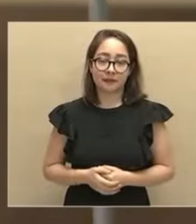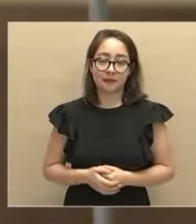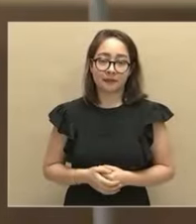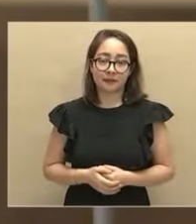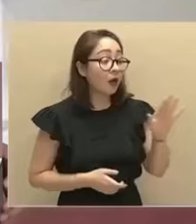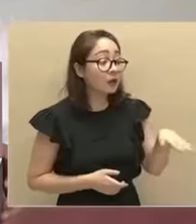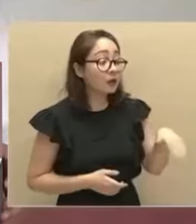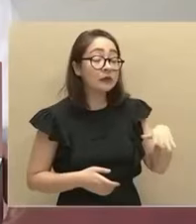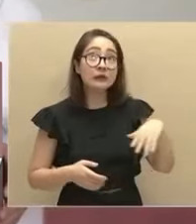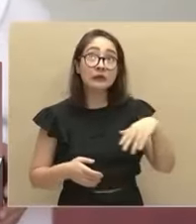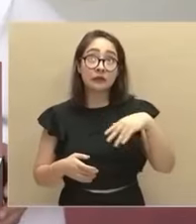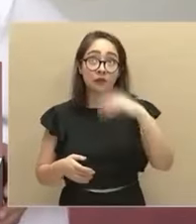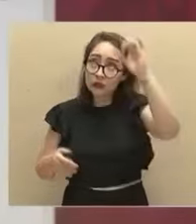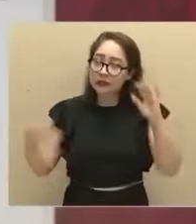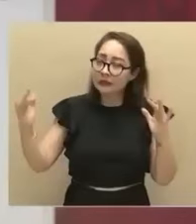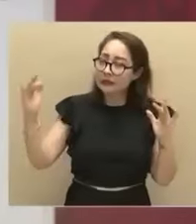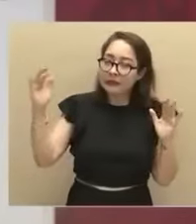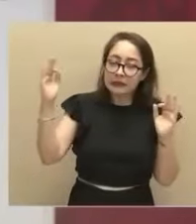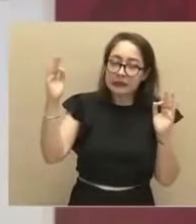cerca de Dios y no tan lejos de Estados Unidos.